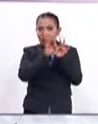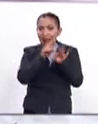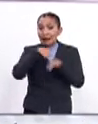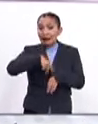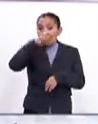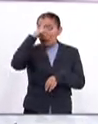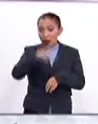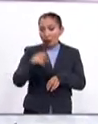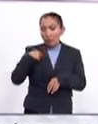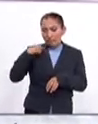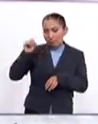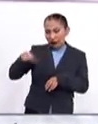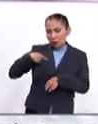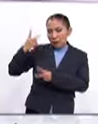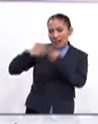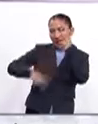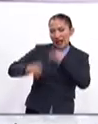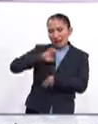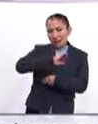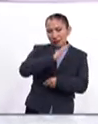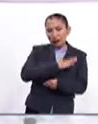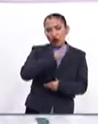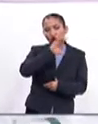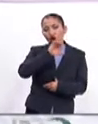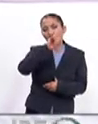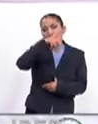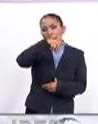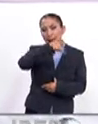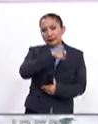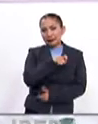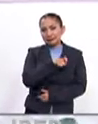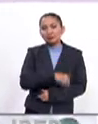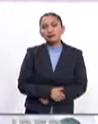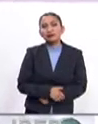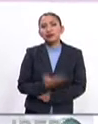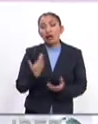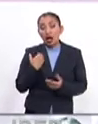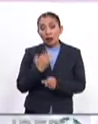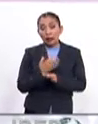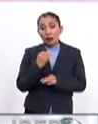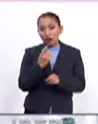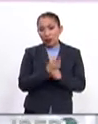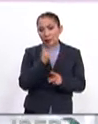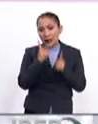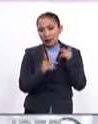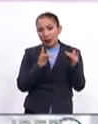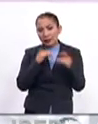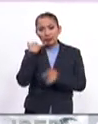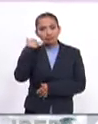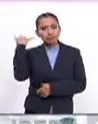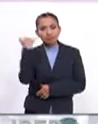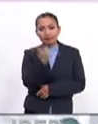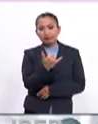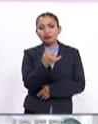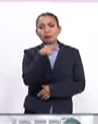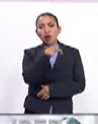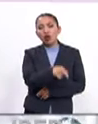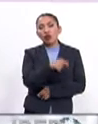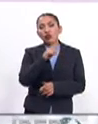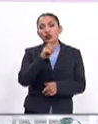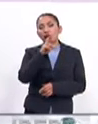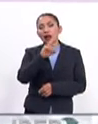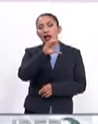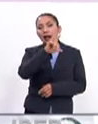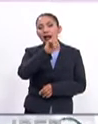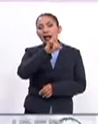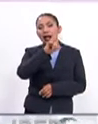en México a raíz de este exilio español es el Colegio de México. Tenemos la oportunidad de platicar vía telefónica con la